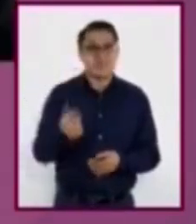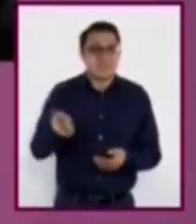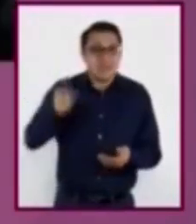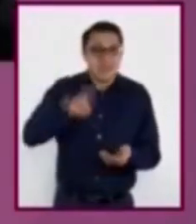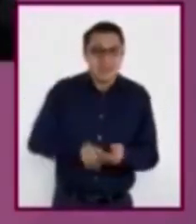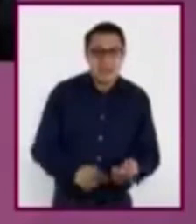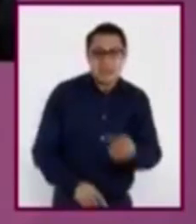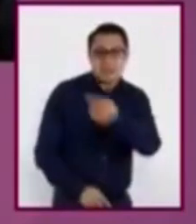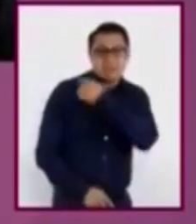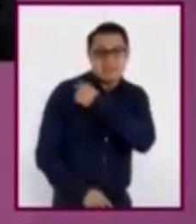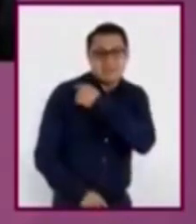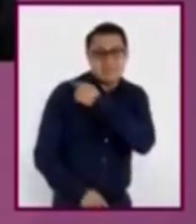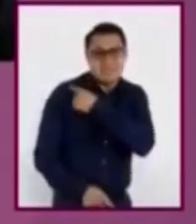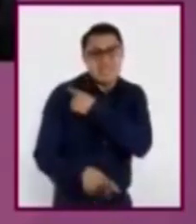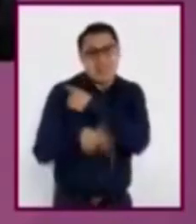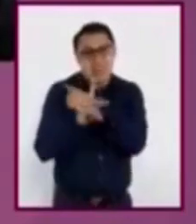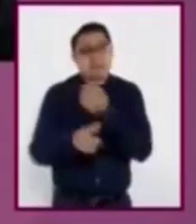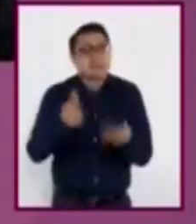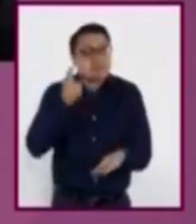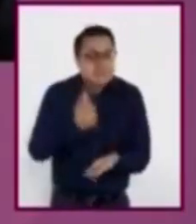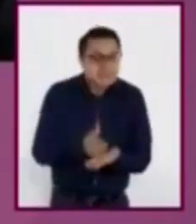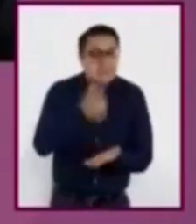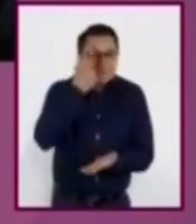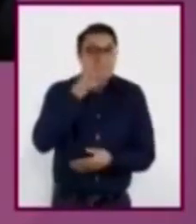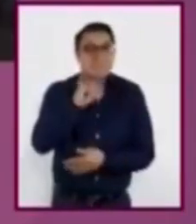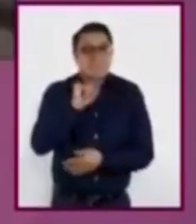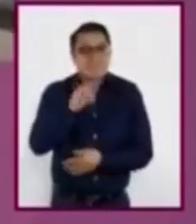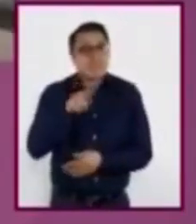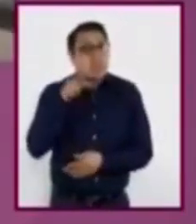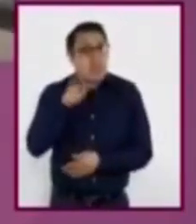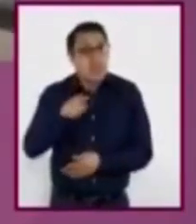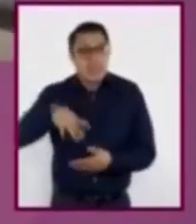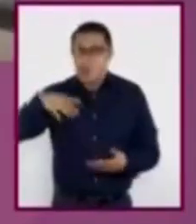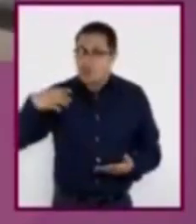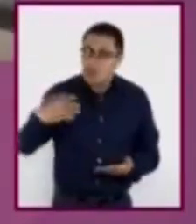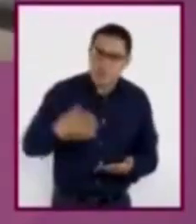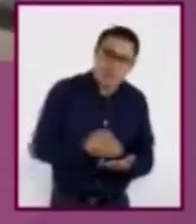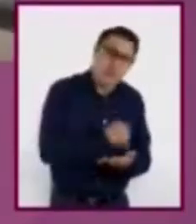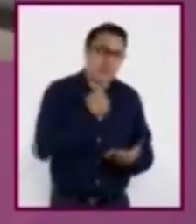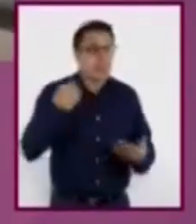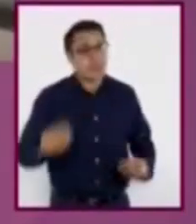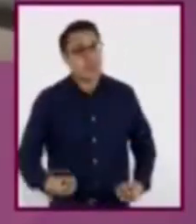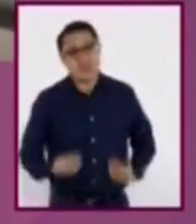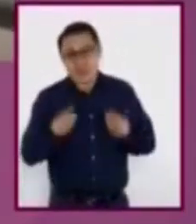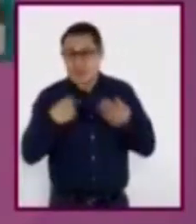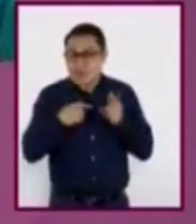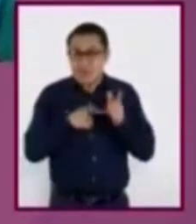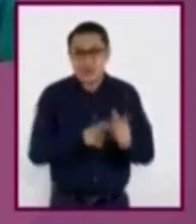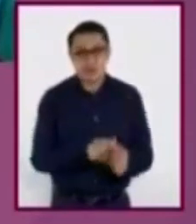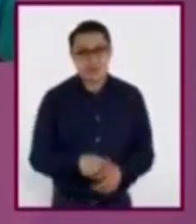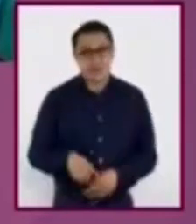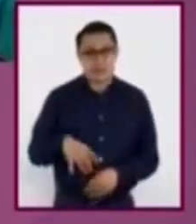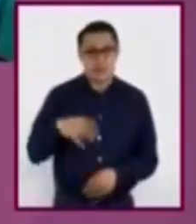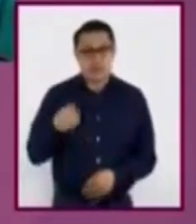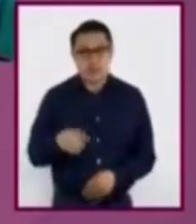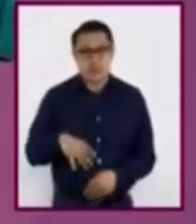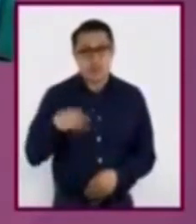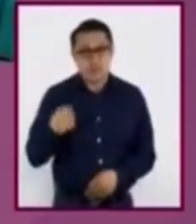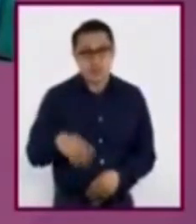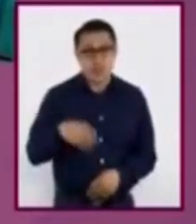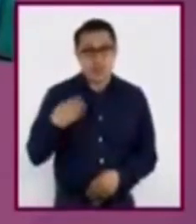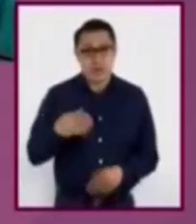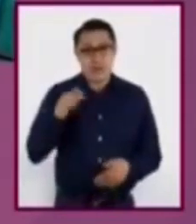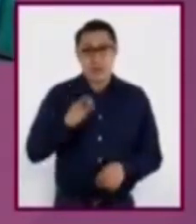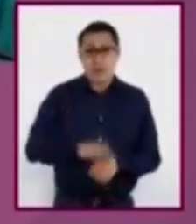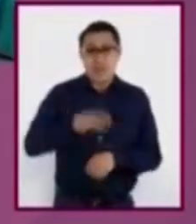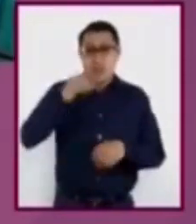en el hombro, pero a pesar de la gravedad de las heridas, logró salvar la vida. La lucha de Malala cobró una